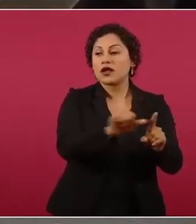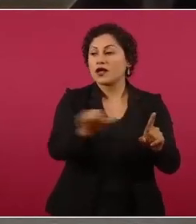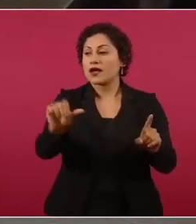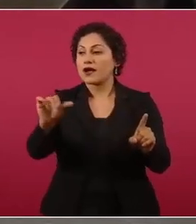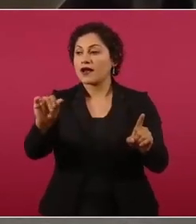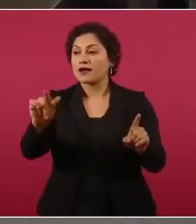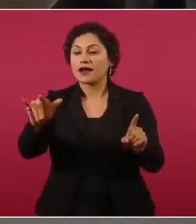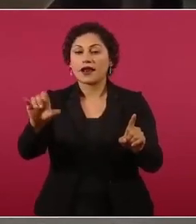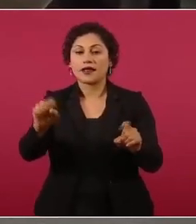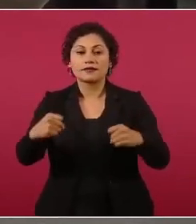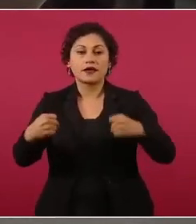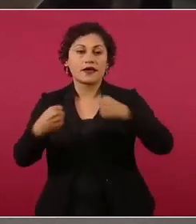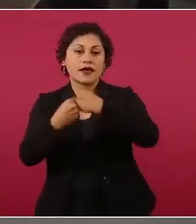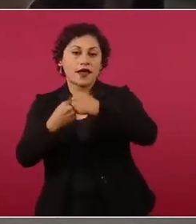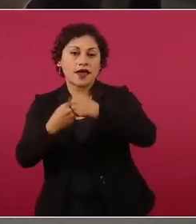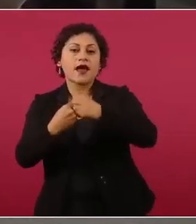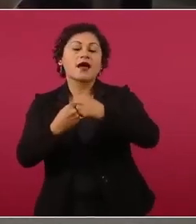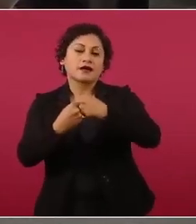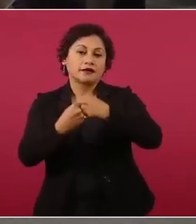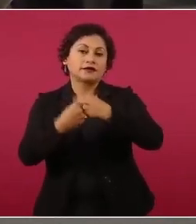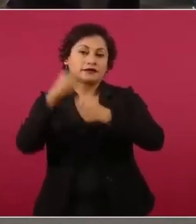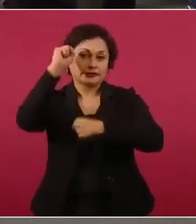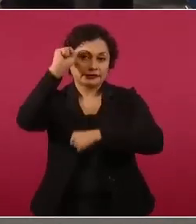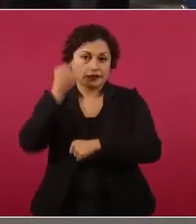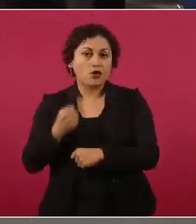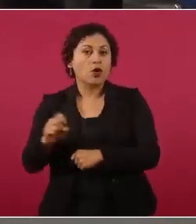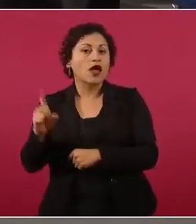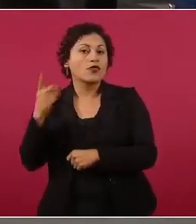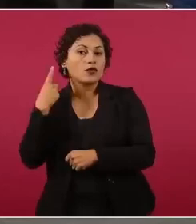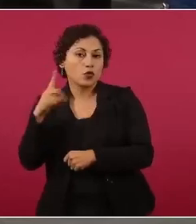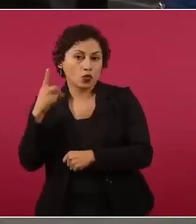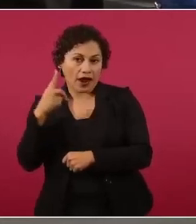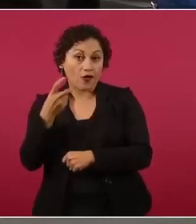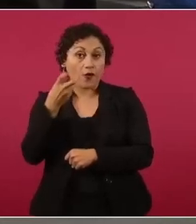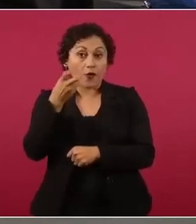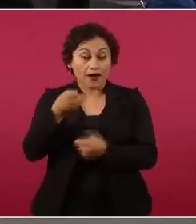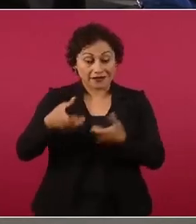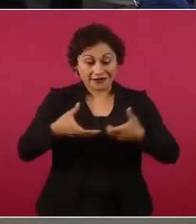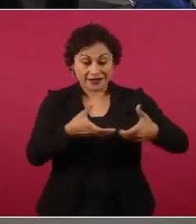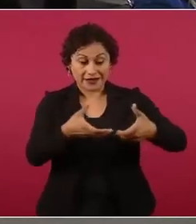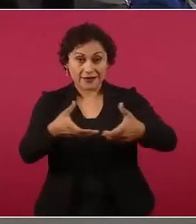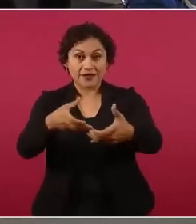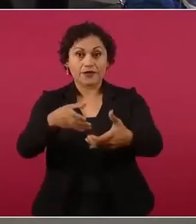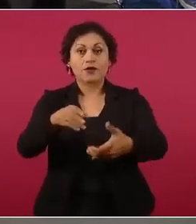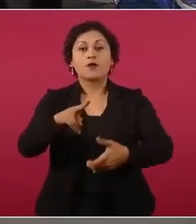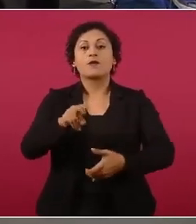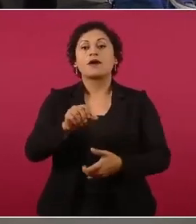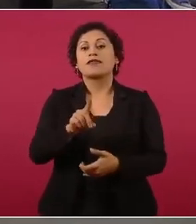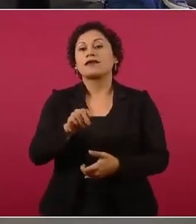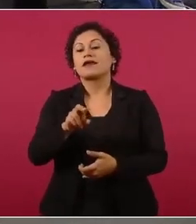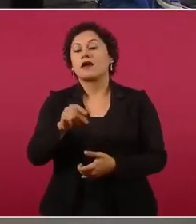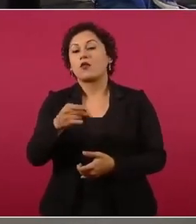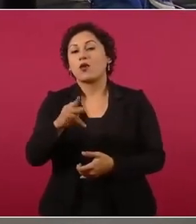con Durango, y estamos haciendo el camino de Badiraguato a